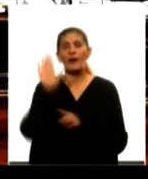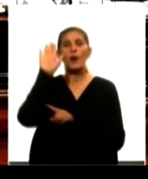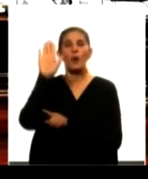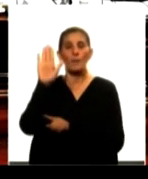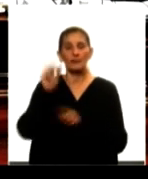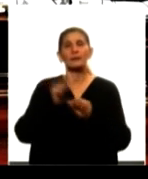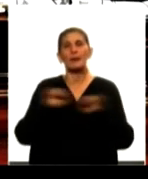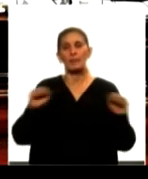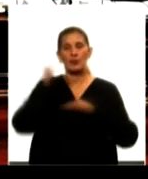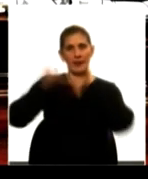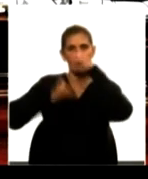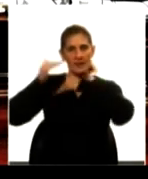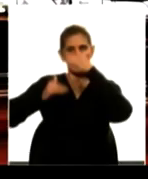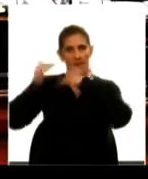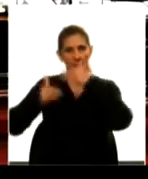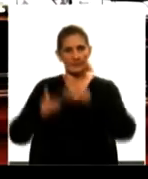a avanzar.